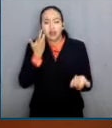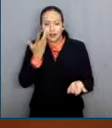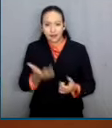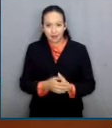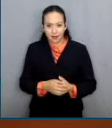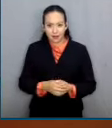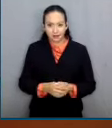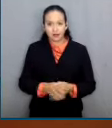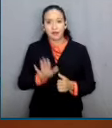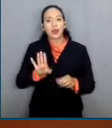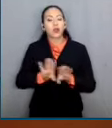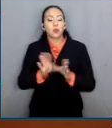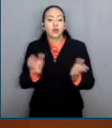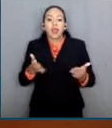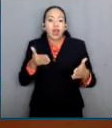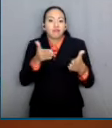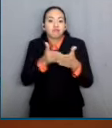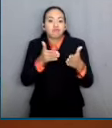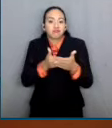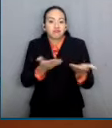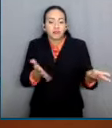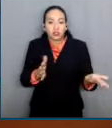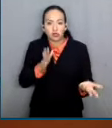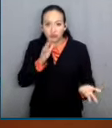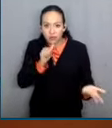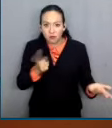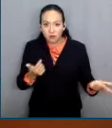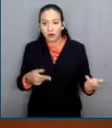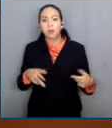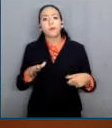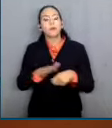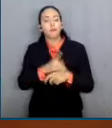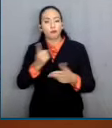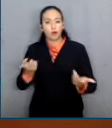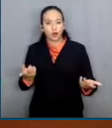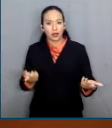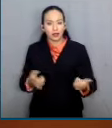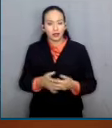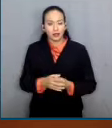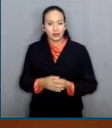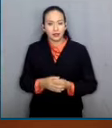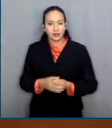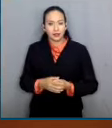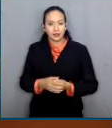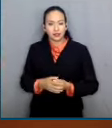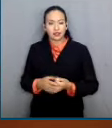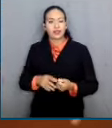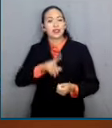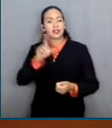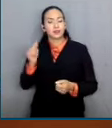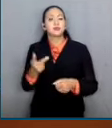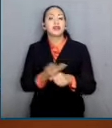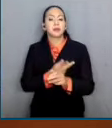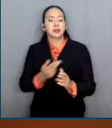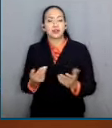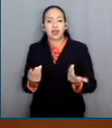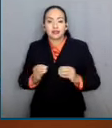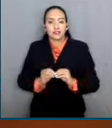nada porque al final ya no tendrá ninguna posibilidad de efectos generales ni ninguna clase de suspensión.